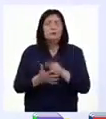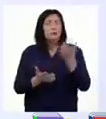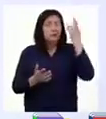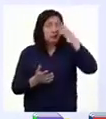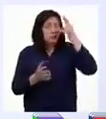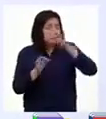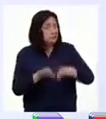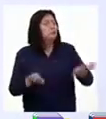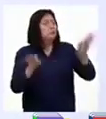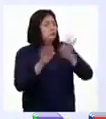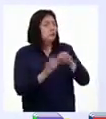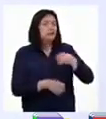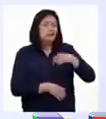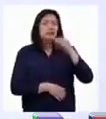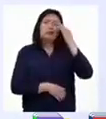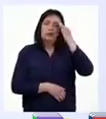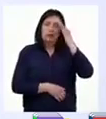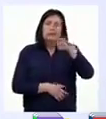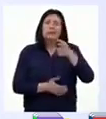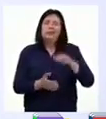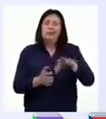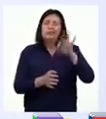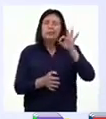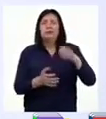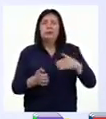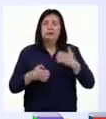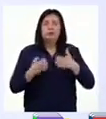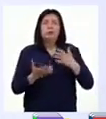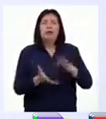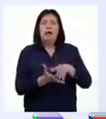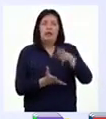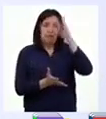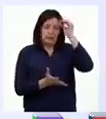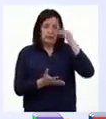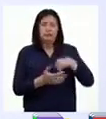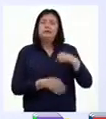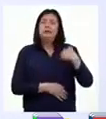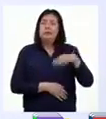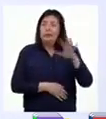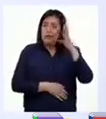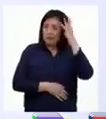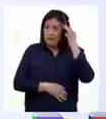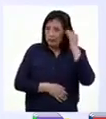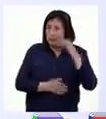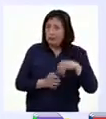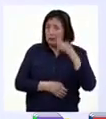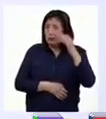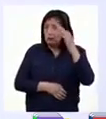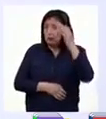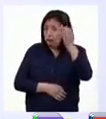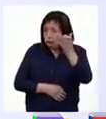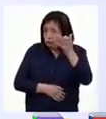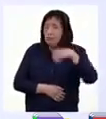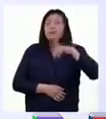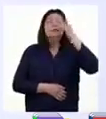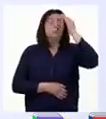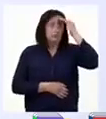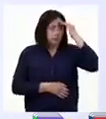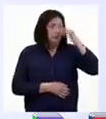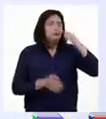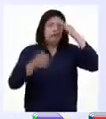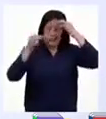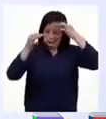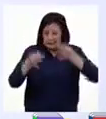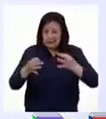es importante que identifiquemos estas emociones y aprendamos de nuestras experiencias para que en el futuro sepamos tomar